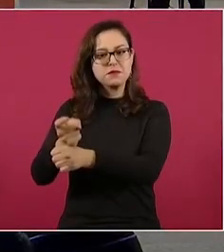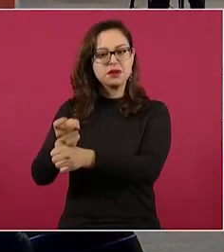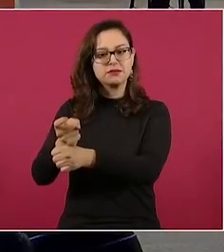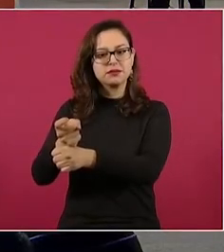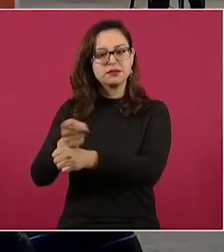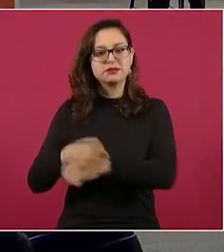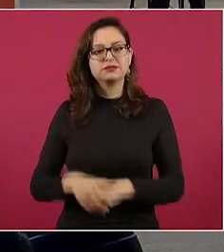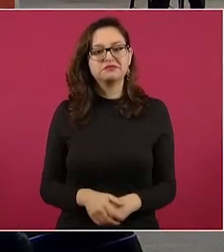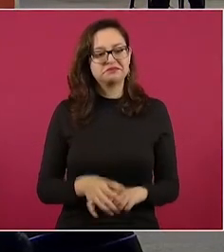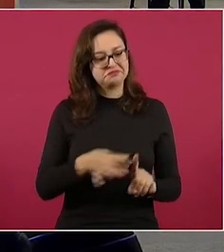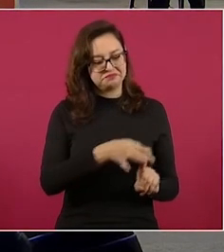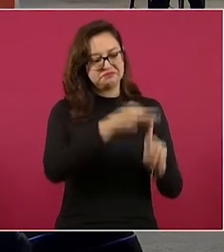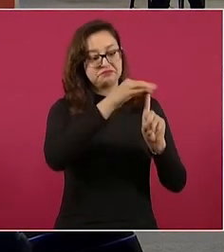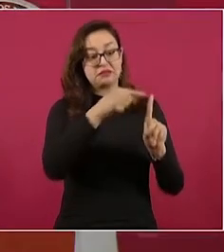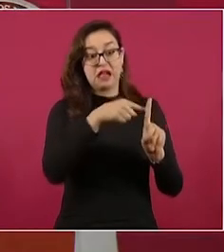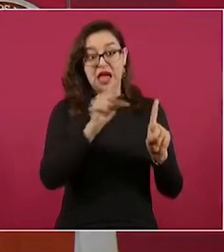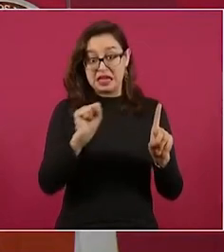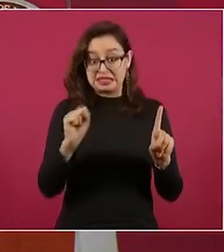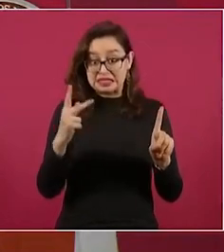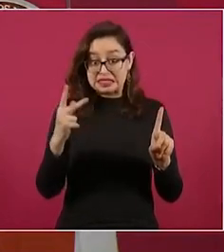Entonces, por eso no va a ir educación.